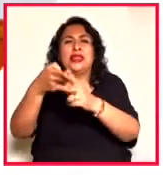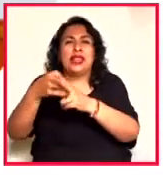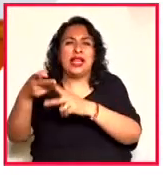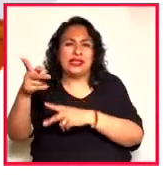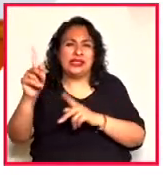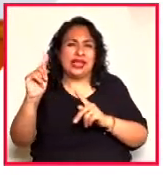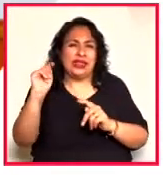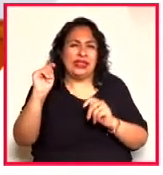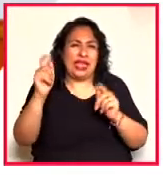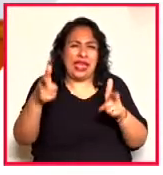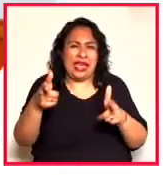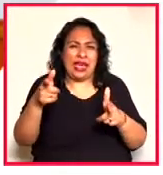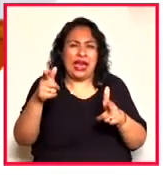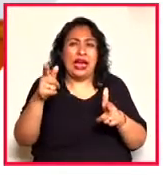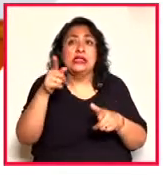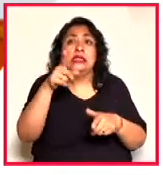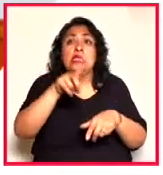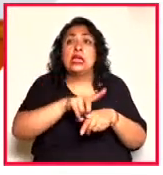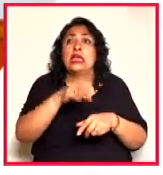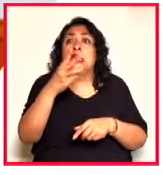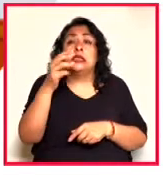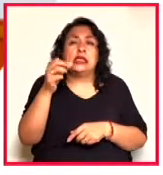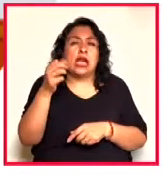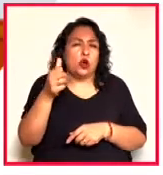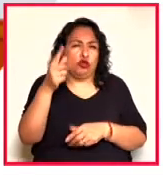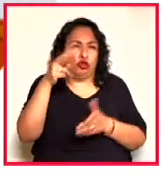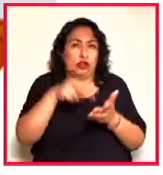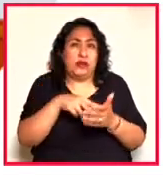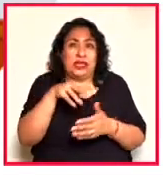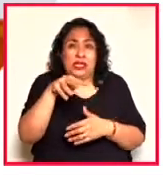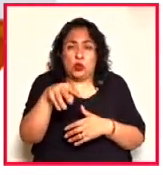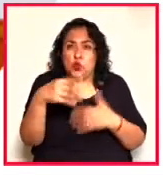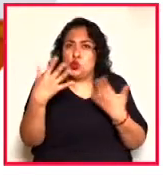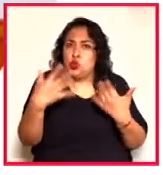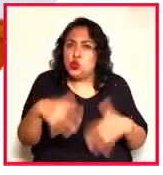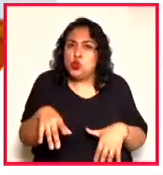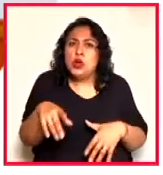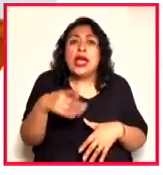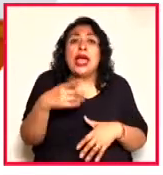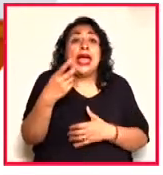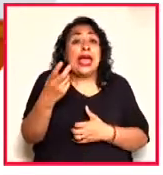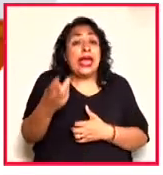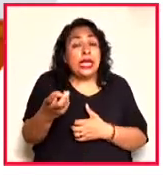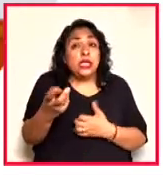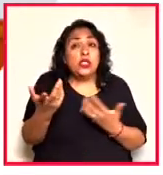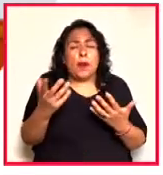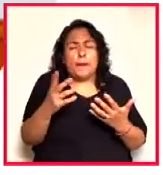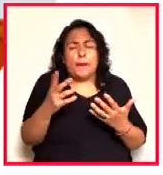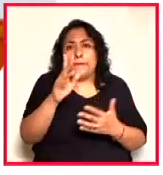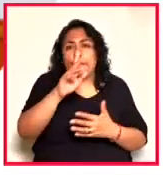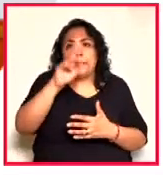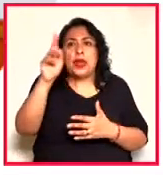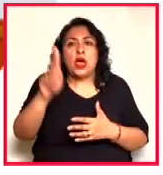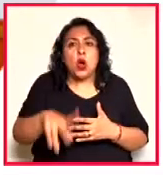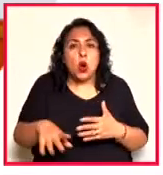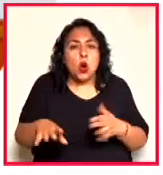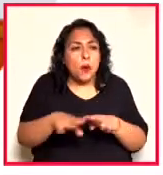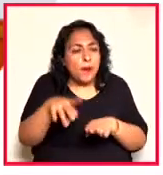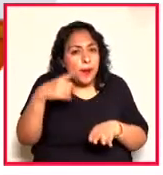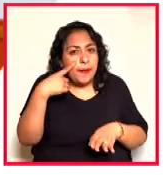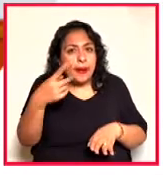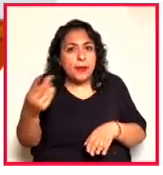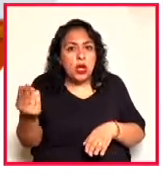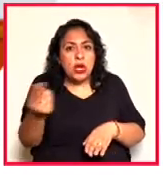Texas, el 3 de agosto de 2019, que es finalmente el momento que detona esta necesidad de